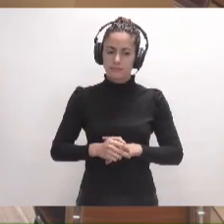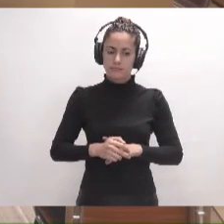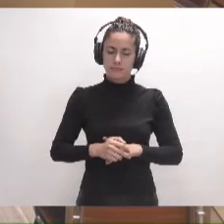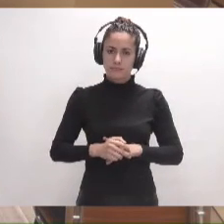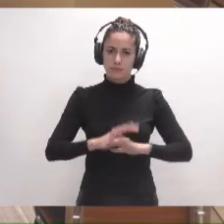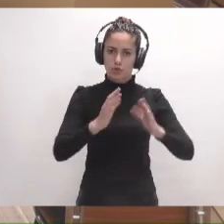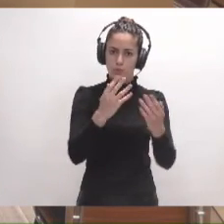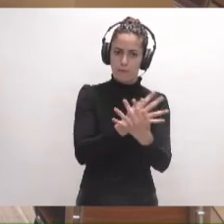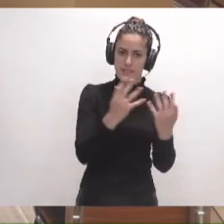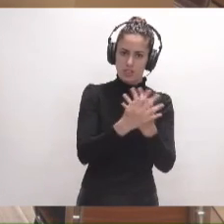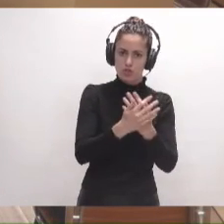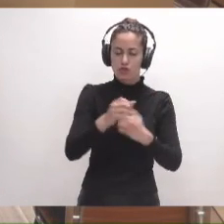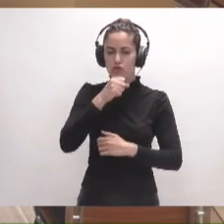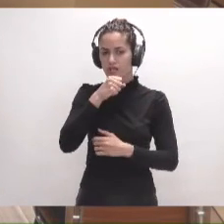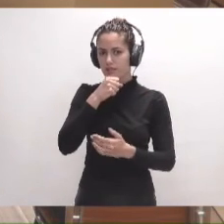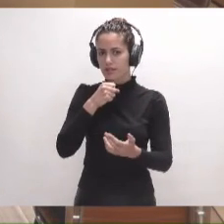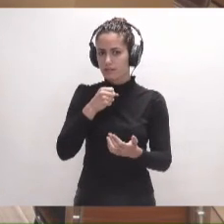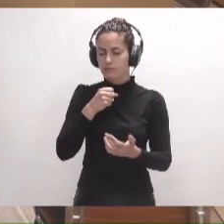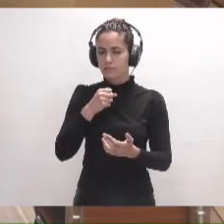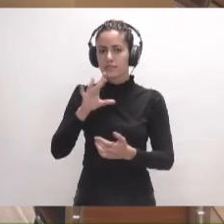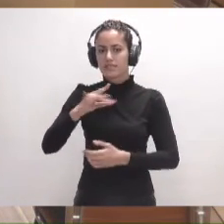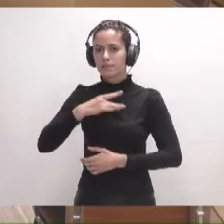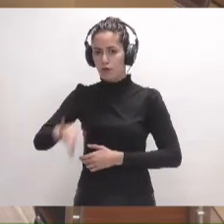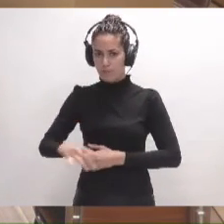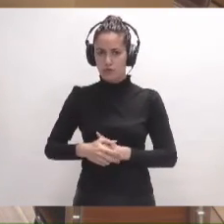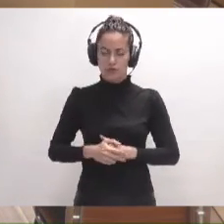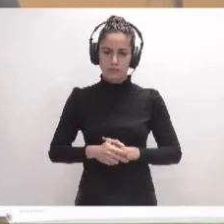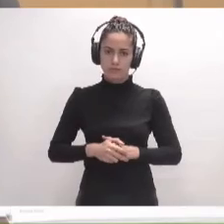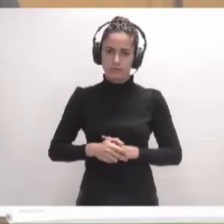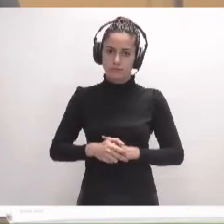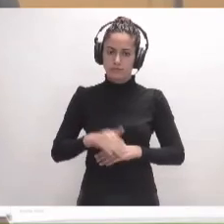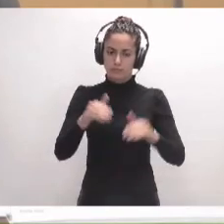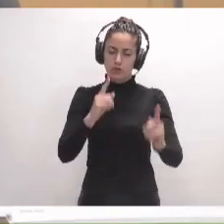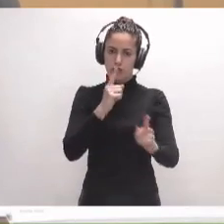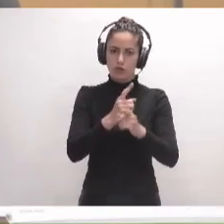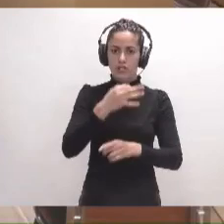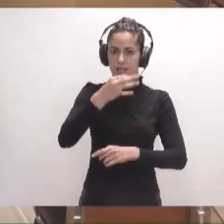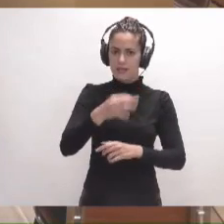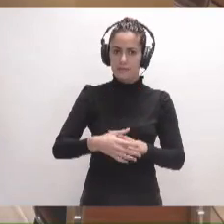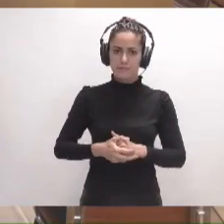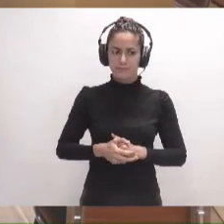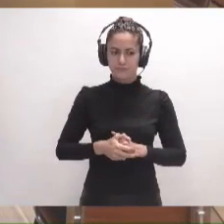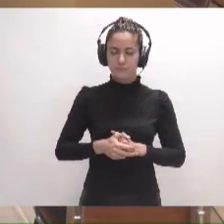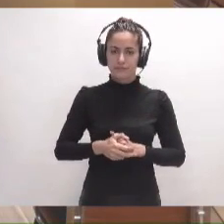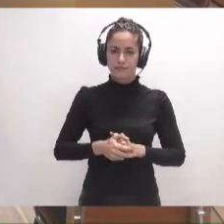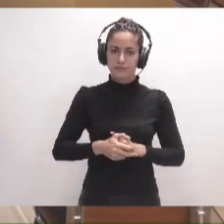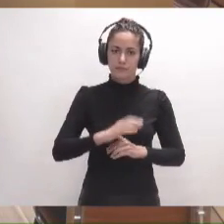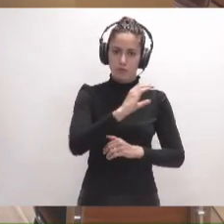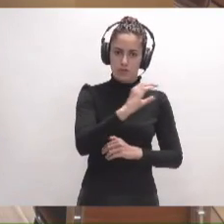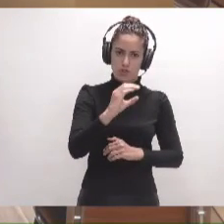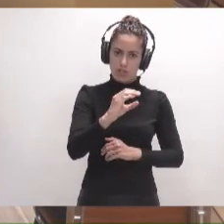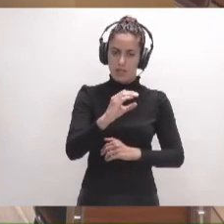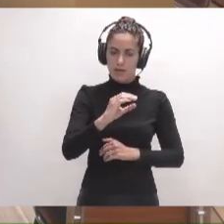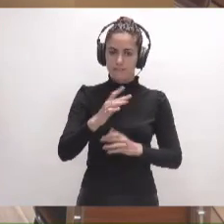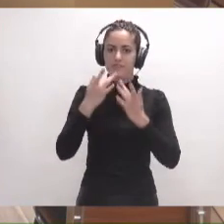Grupo Mixto, Socialista y si podemos. Votos en contra del dictamen. Coalición Canaria,